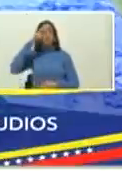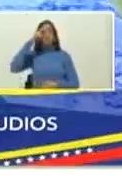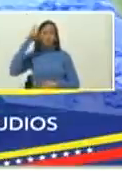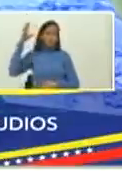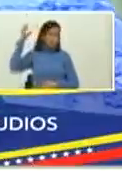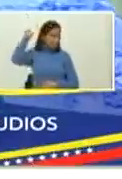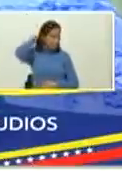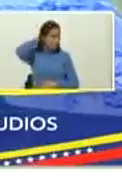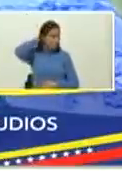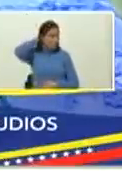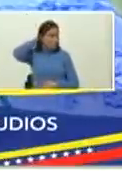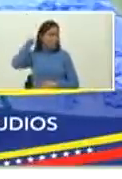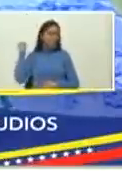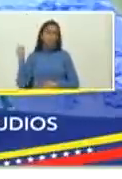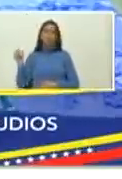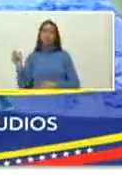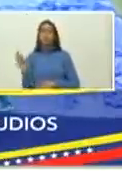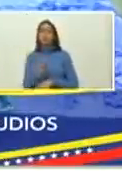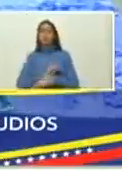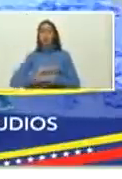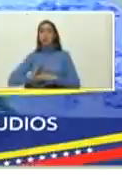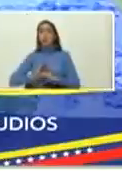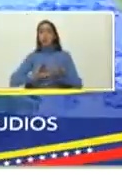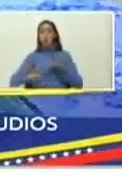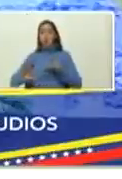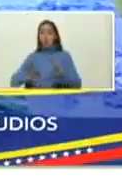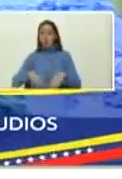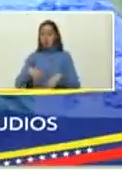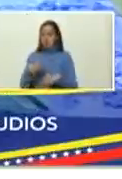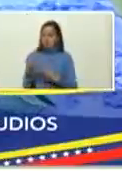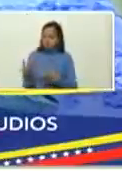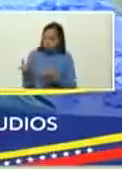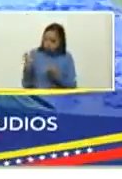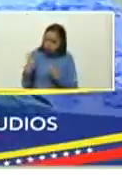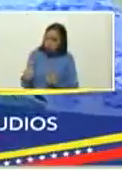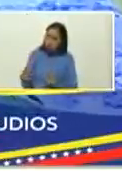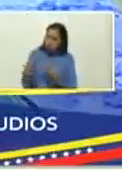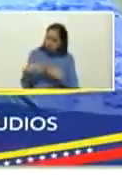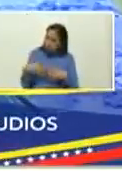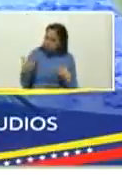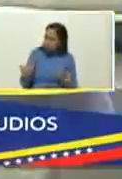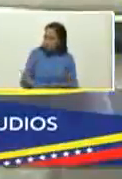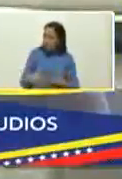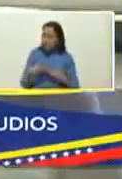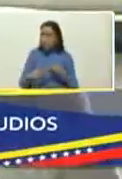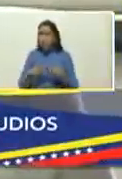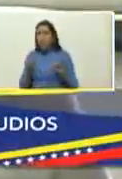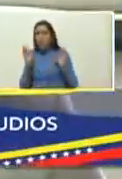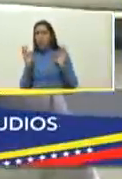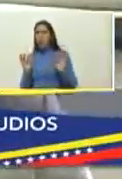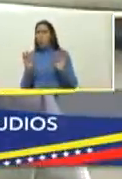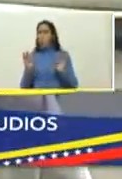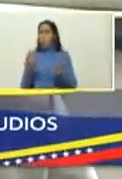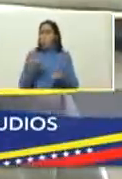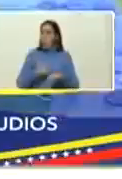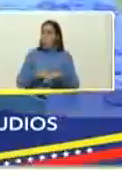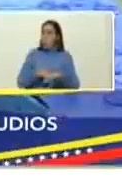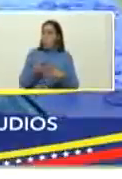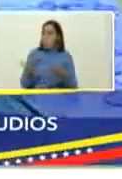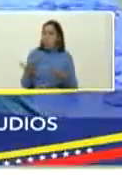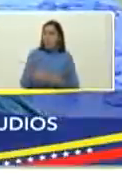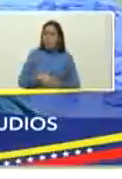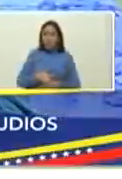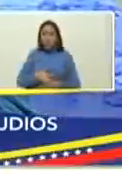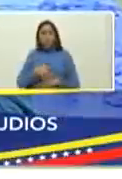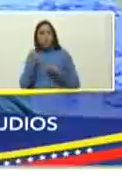Ñañez también me diera su apreciación de este momento tan especial tan lleno de